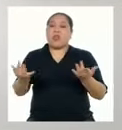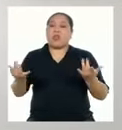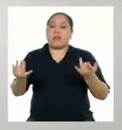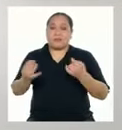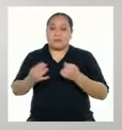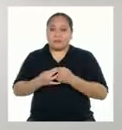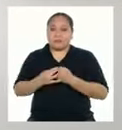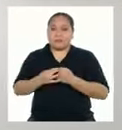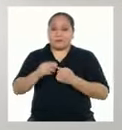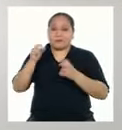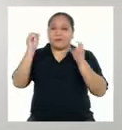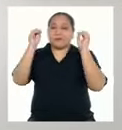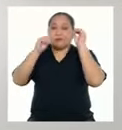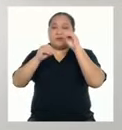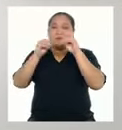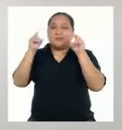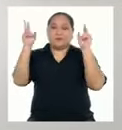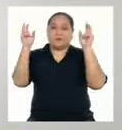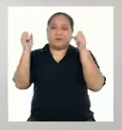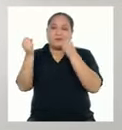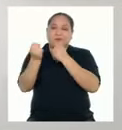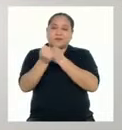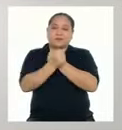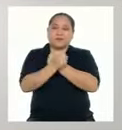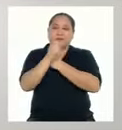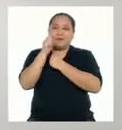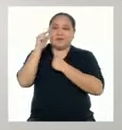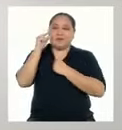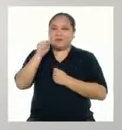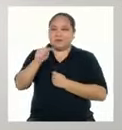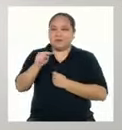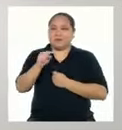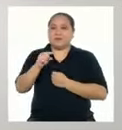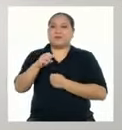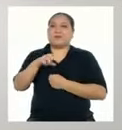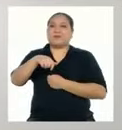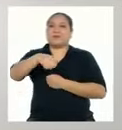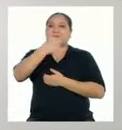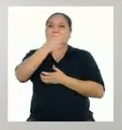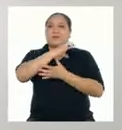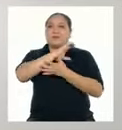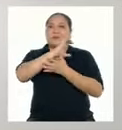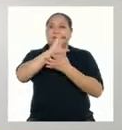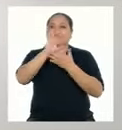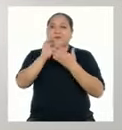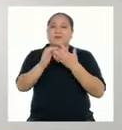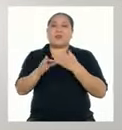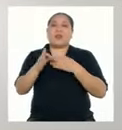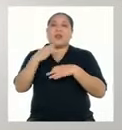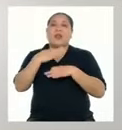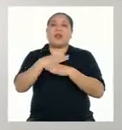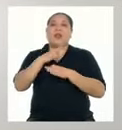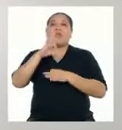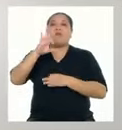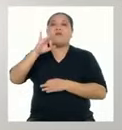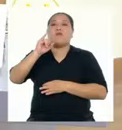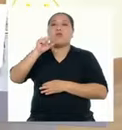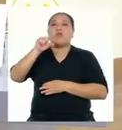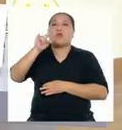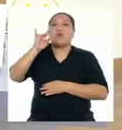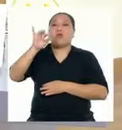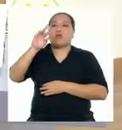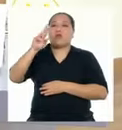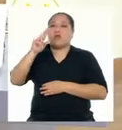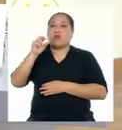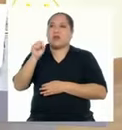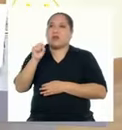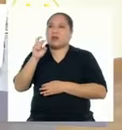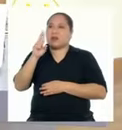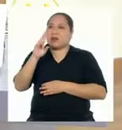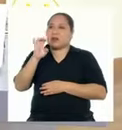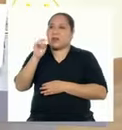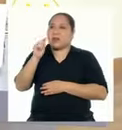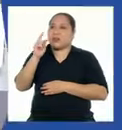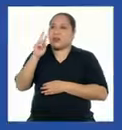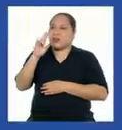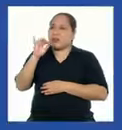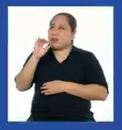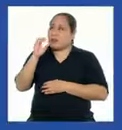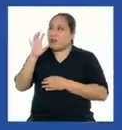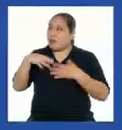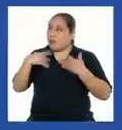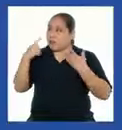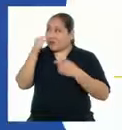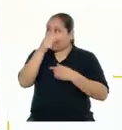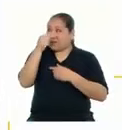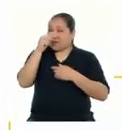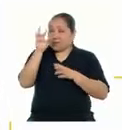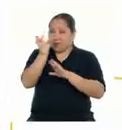línea, hablemos de otra característica esencial de la poesía Las figuras retóricas ¿Podemos hacerlo con este